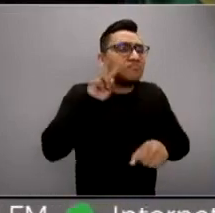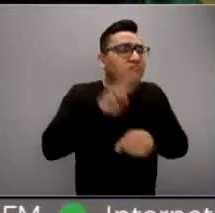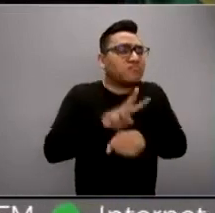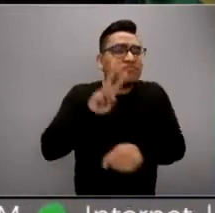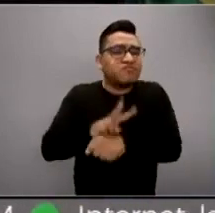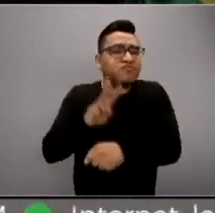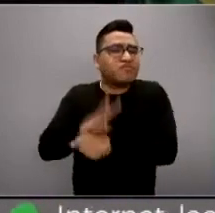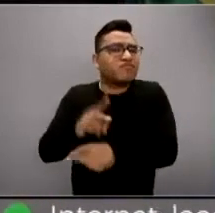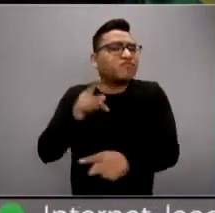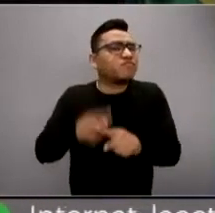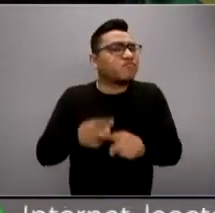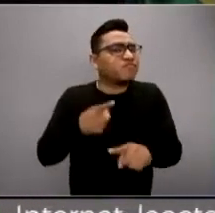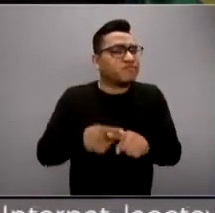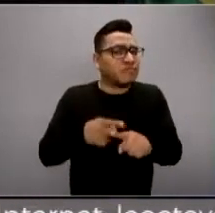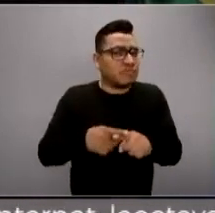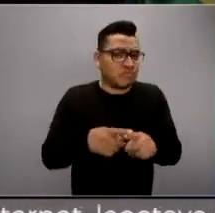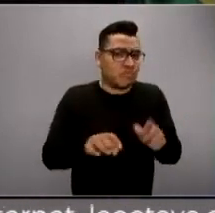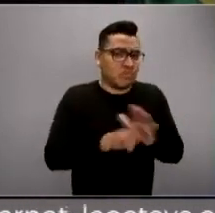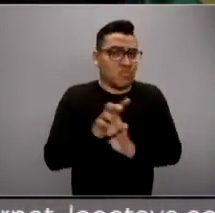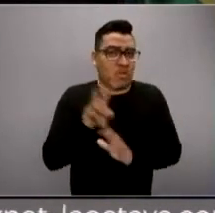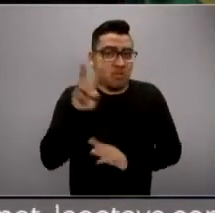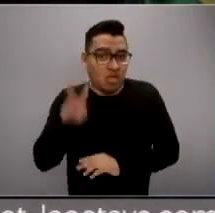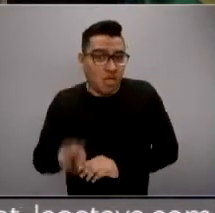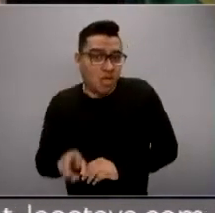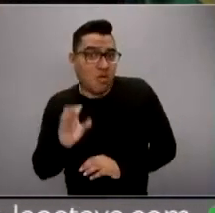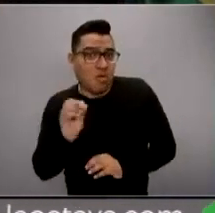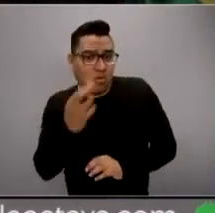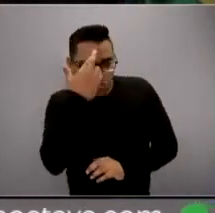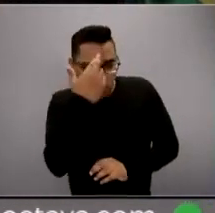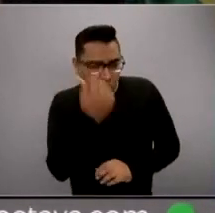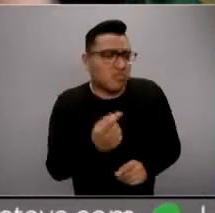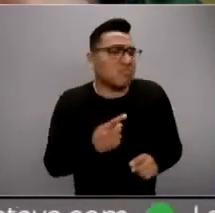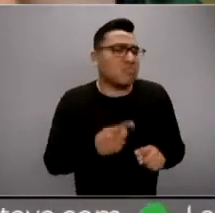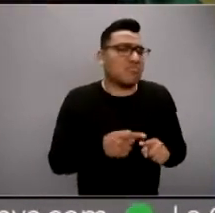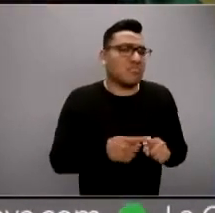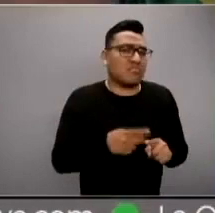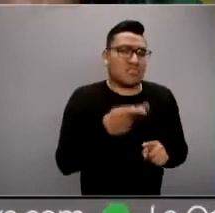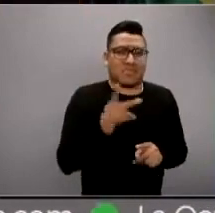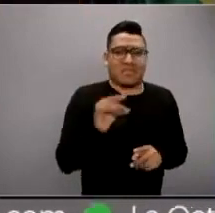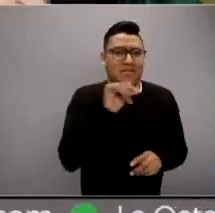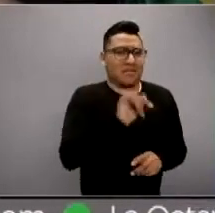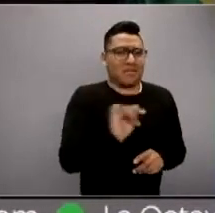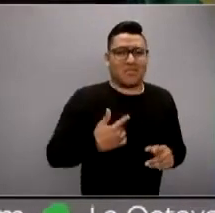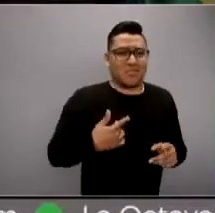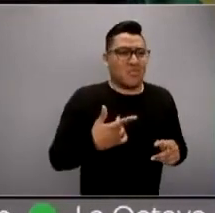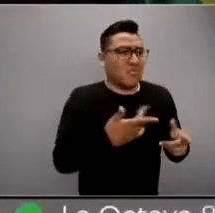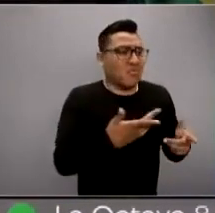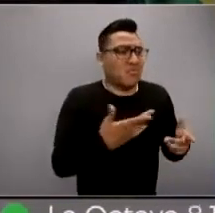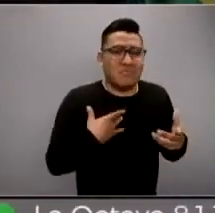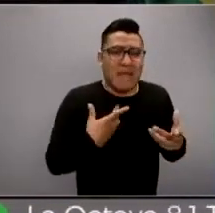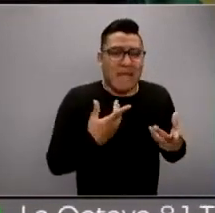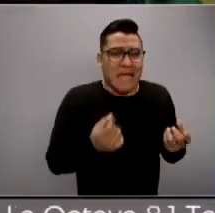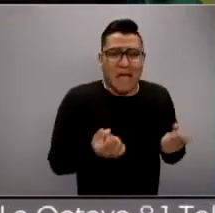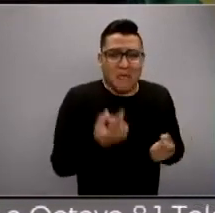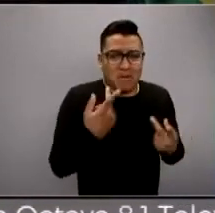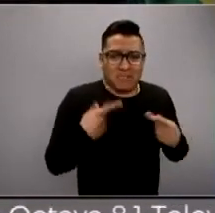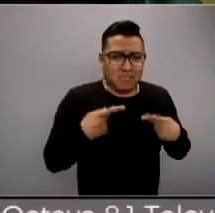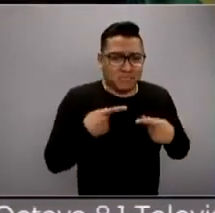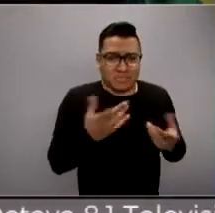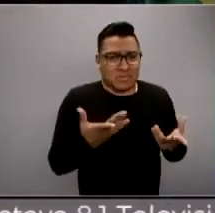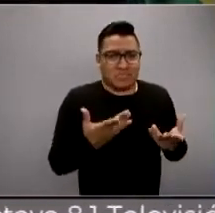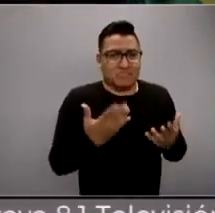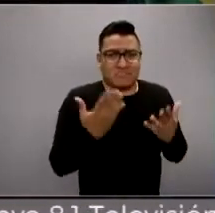nos está como quedando la verdad y la razón? Y no hay sistémicamente hablando ningún incentivo en ninguna esquina para que alguien lo haga. Es